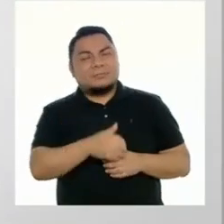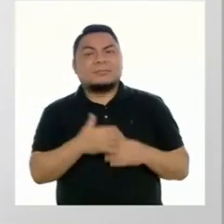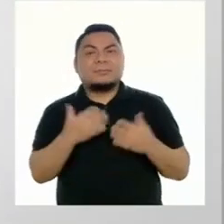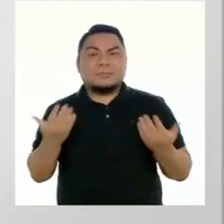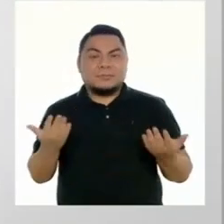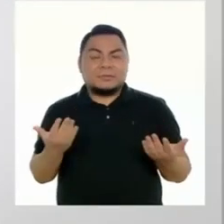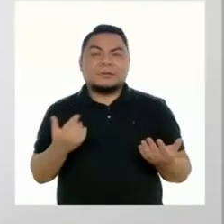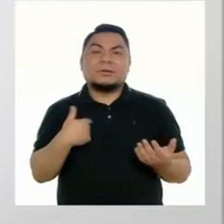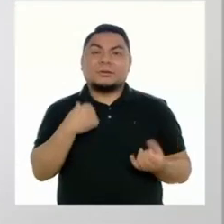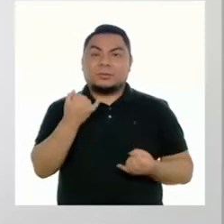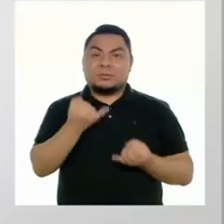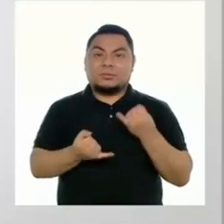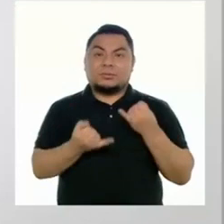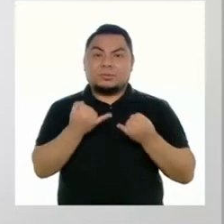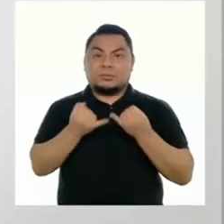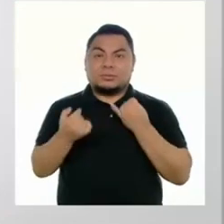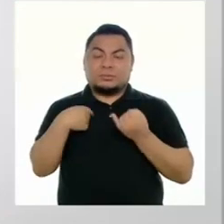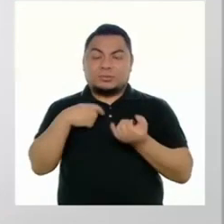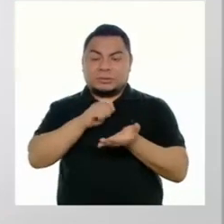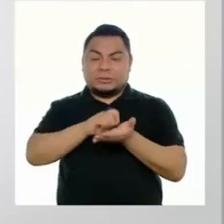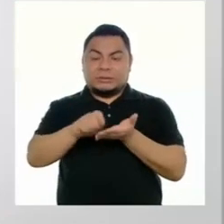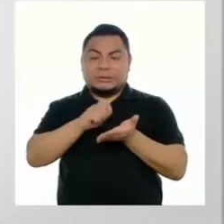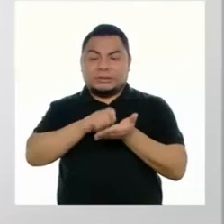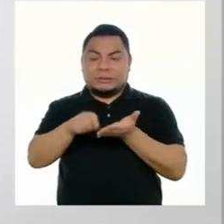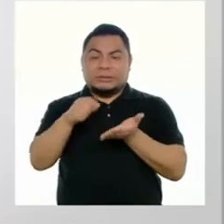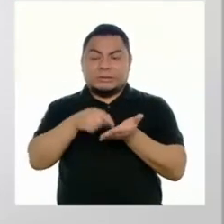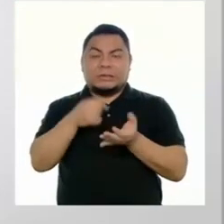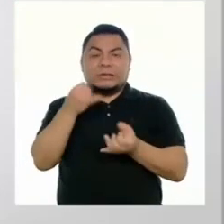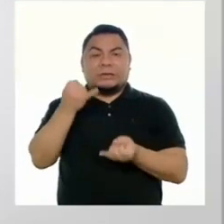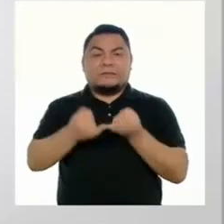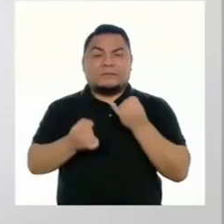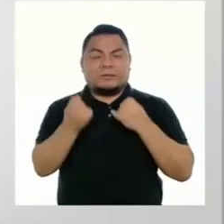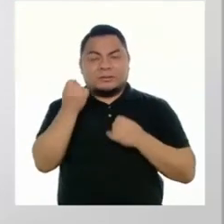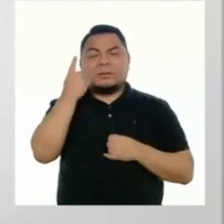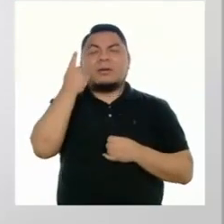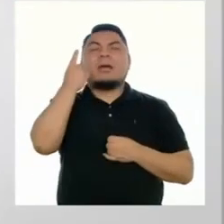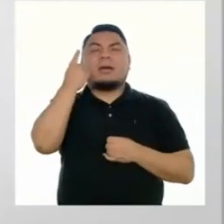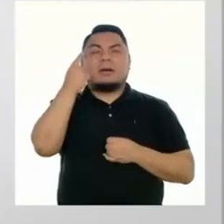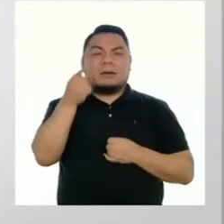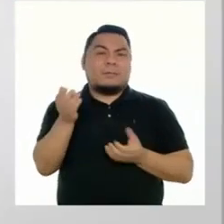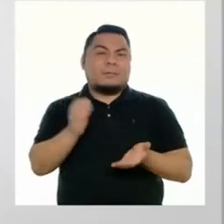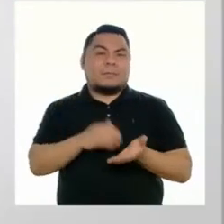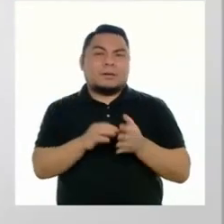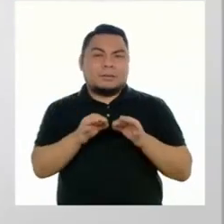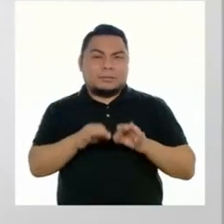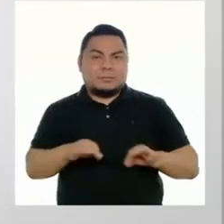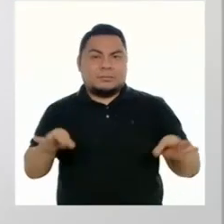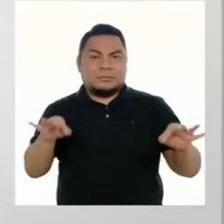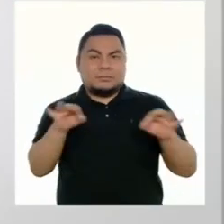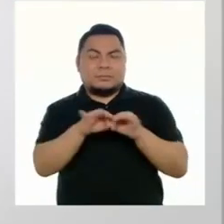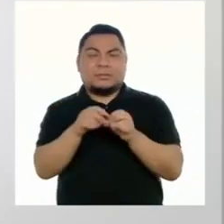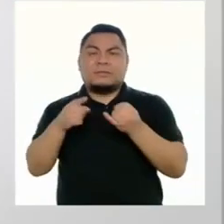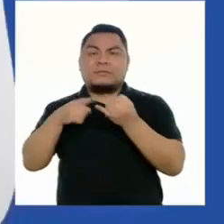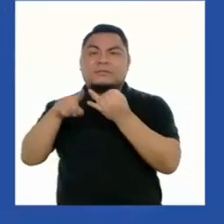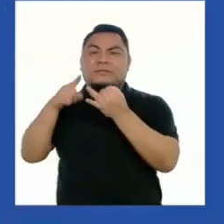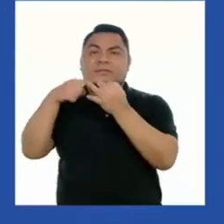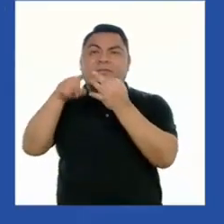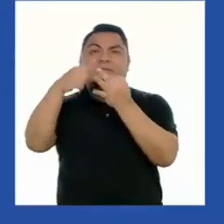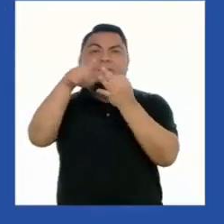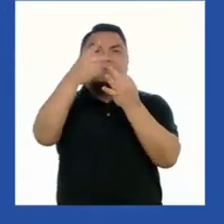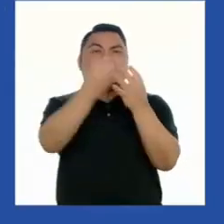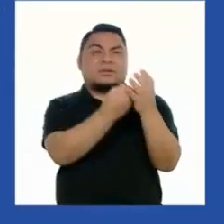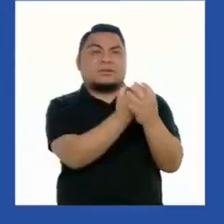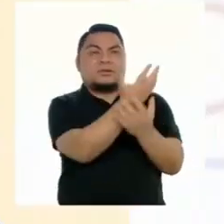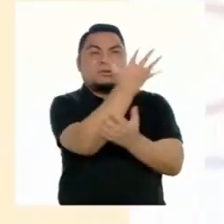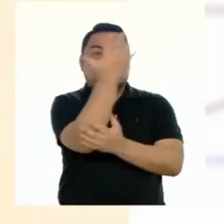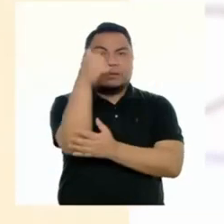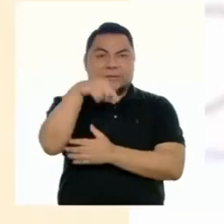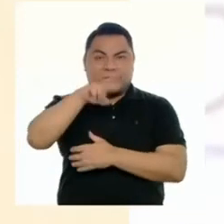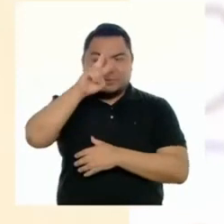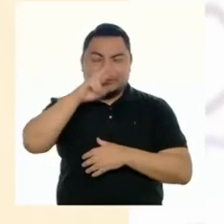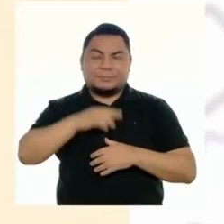Por ello, tengo un último texto que va a ayudarnos a terminar de comprender un poco más la importancia de la biodiversidad.